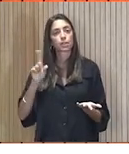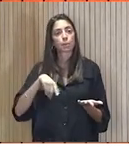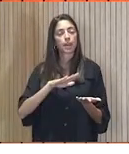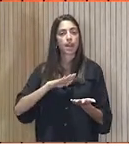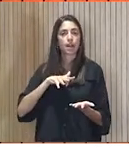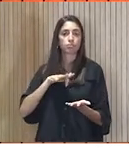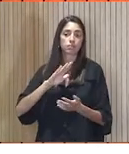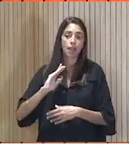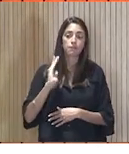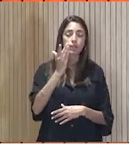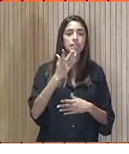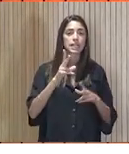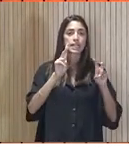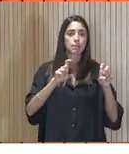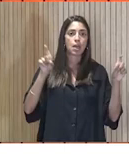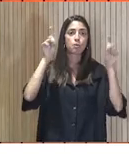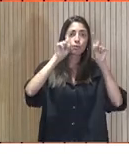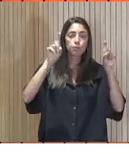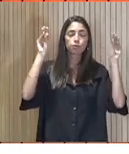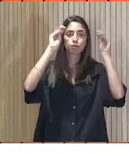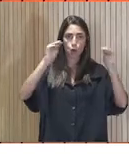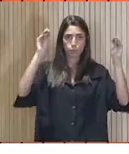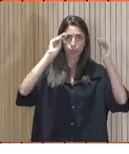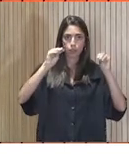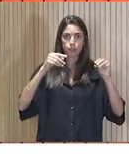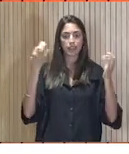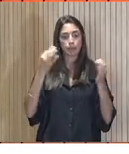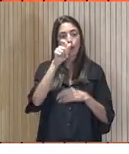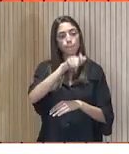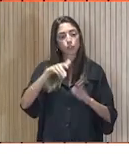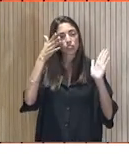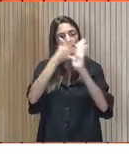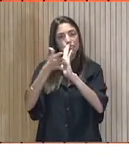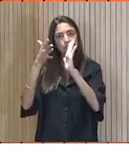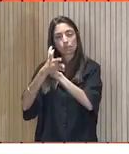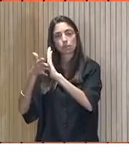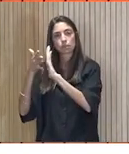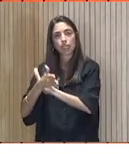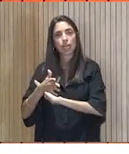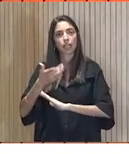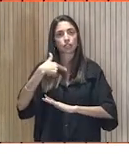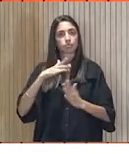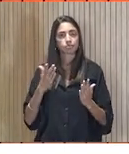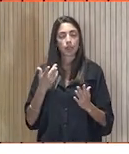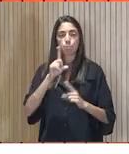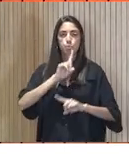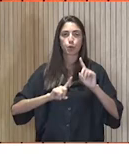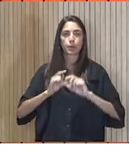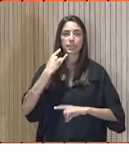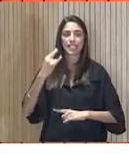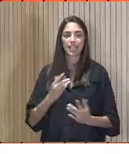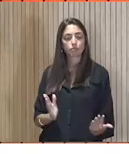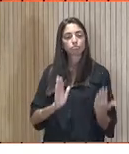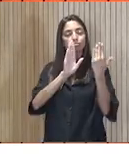de la formación y educación. Hay que explicar a la gente cómo se debe actuar frente a los problemas de la energía, tanto en el